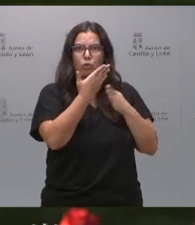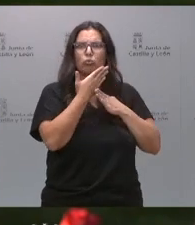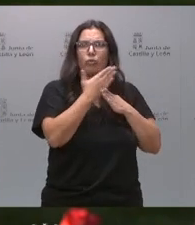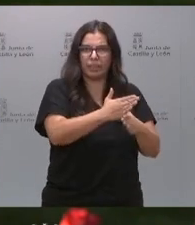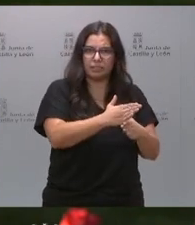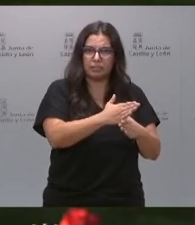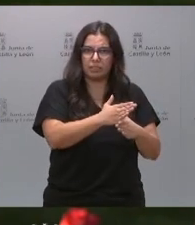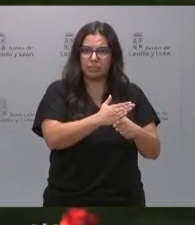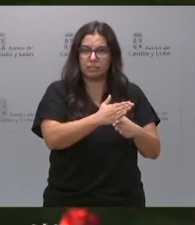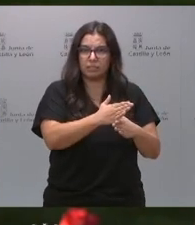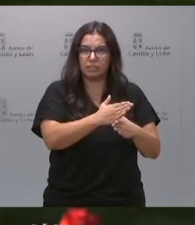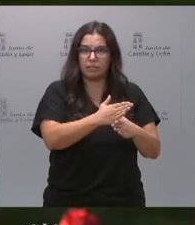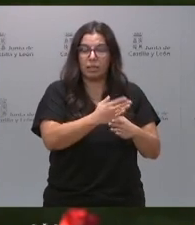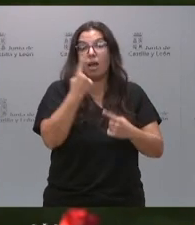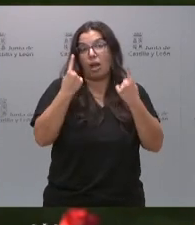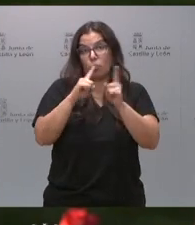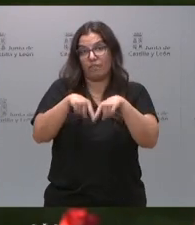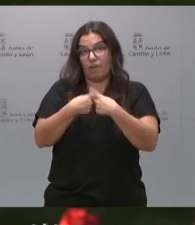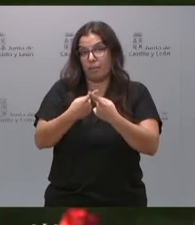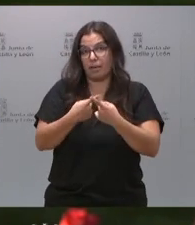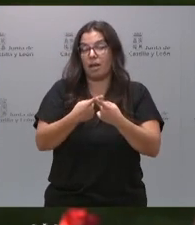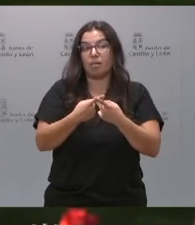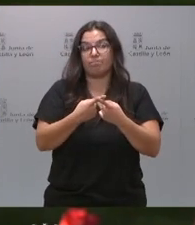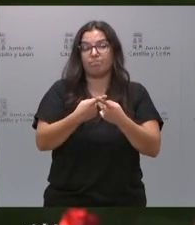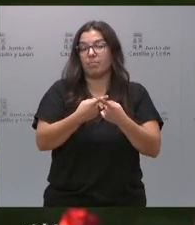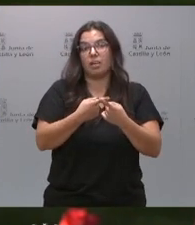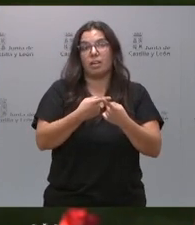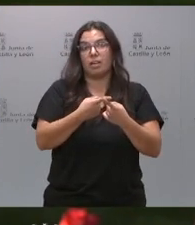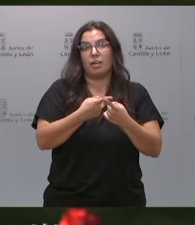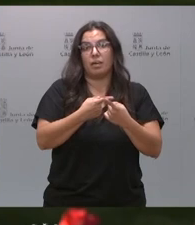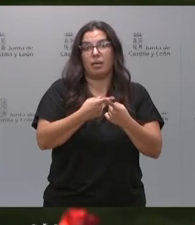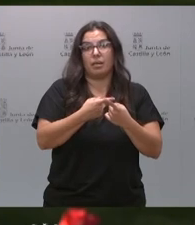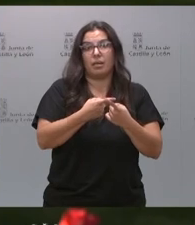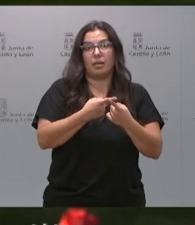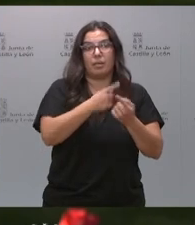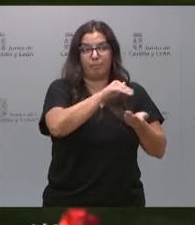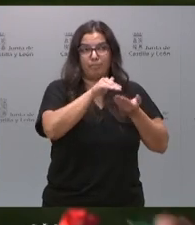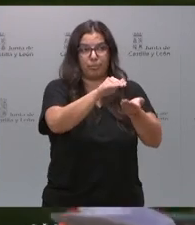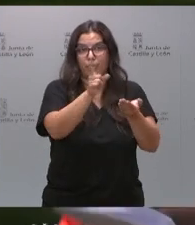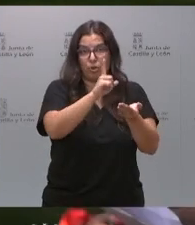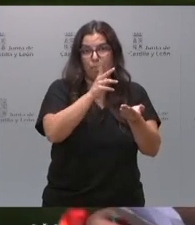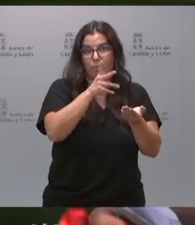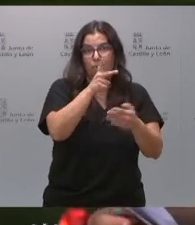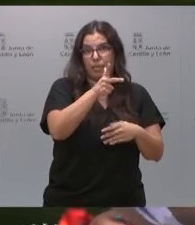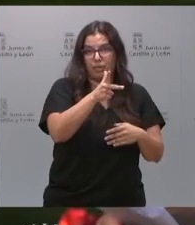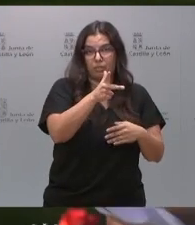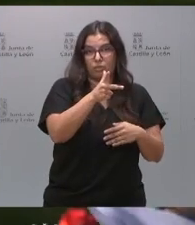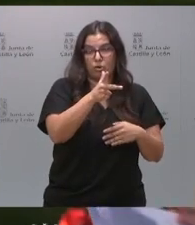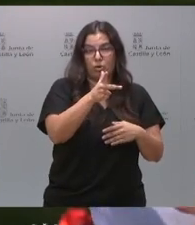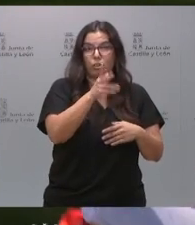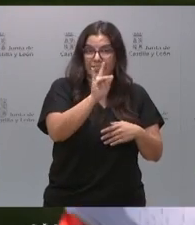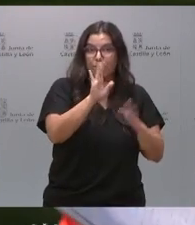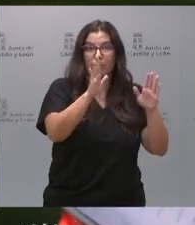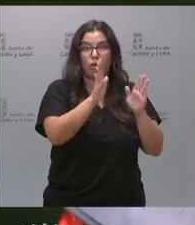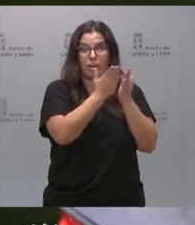libros. Es decir, había familias que no accedían a esos bancos de libros porque sencillamente no había libros en el